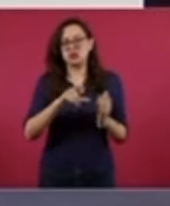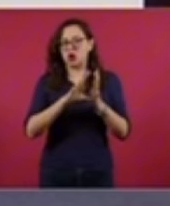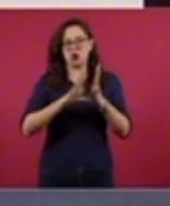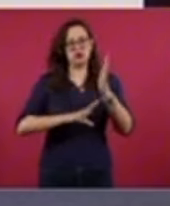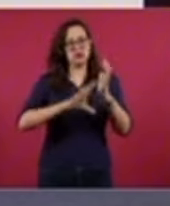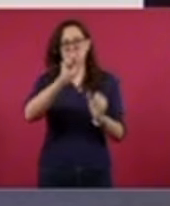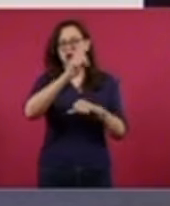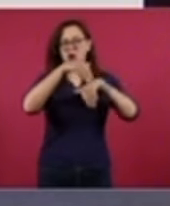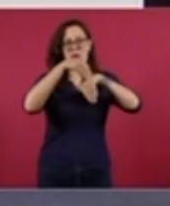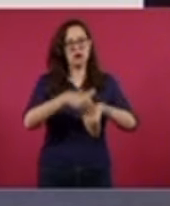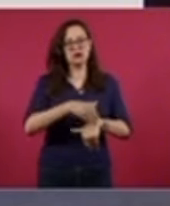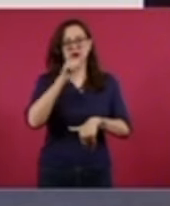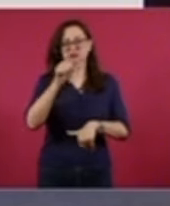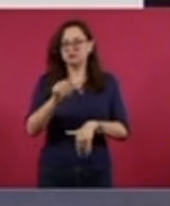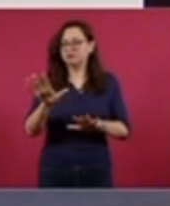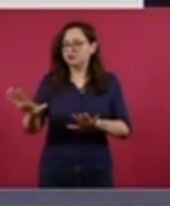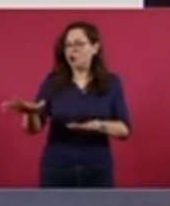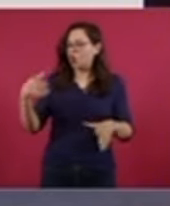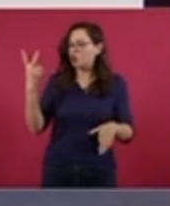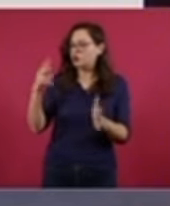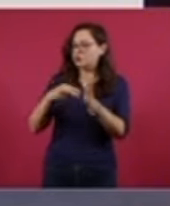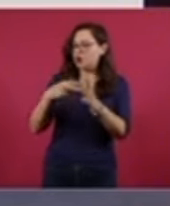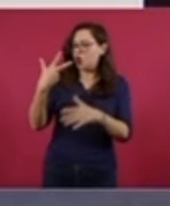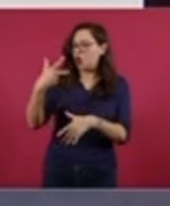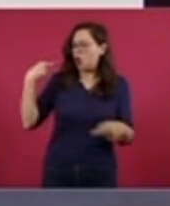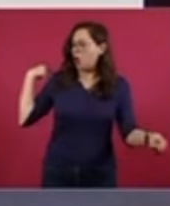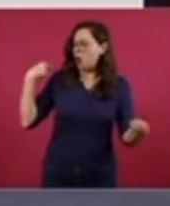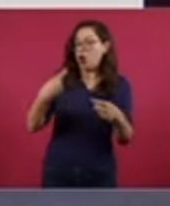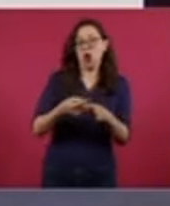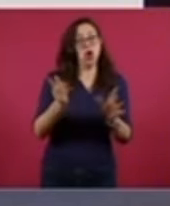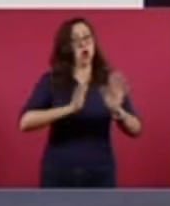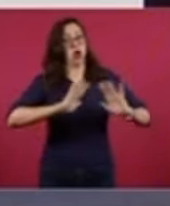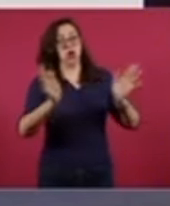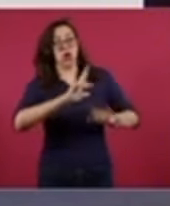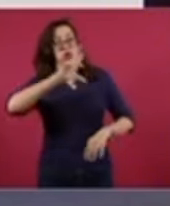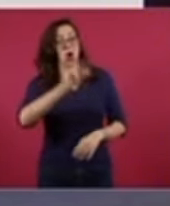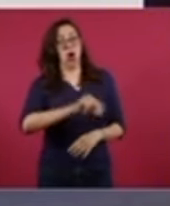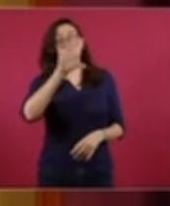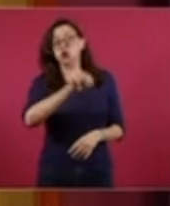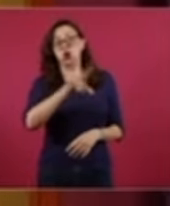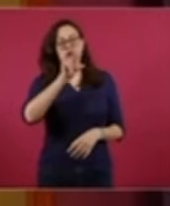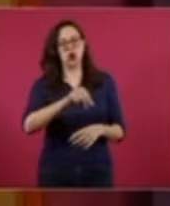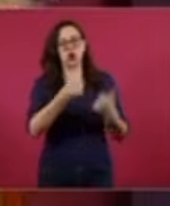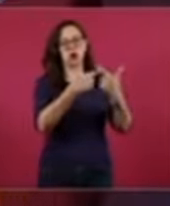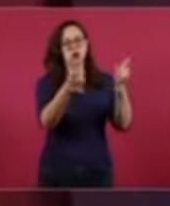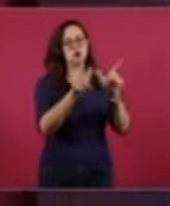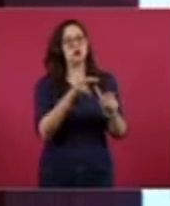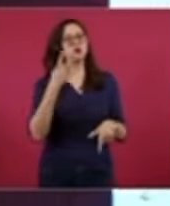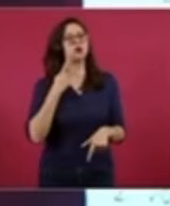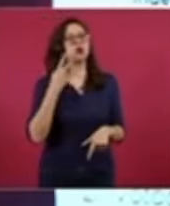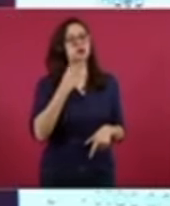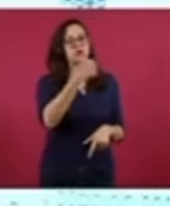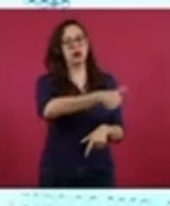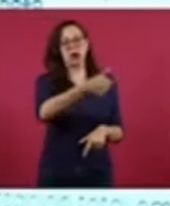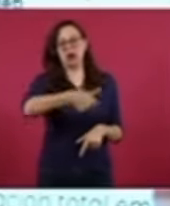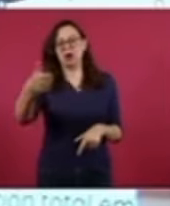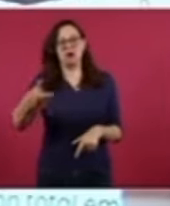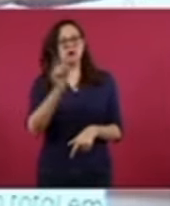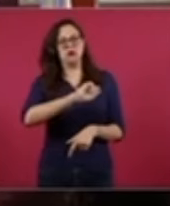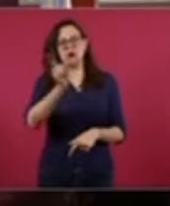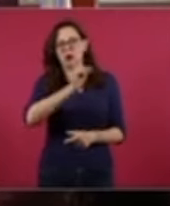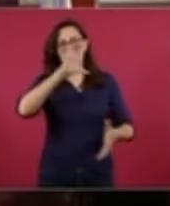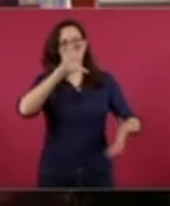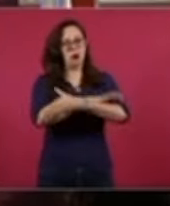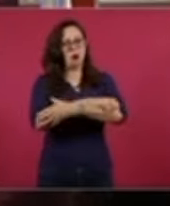que se ha mantenido desde 2008? ¿Por qué ahora dicen no, que no sea por partido, que sea por coalición? Porque no quieren que se